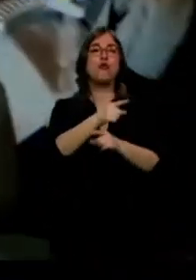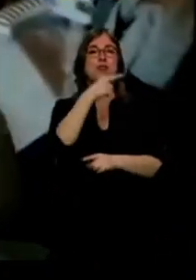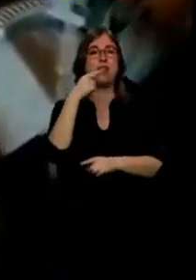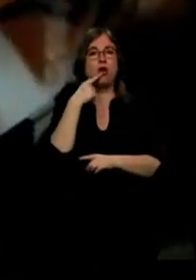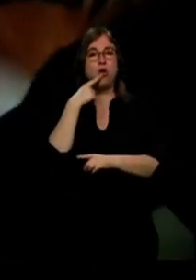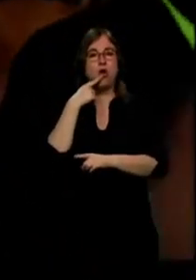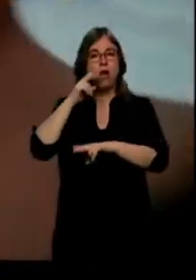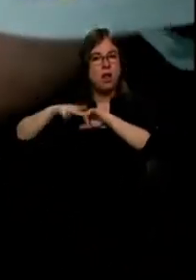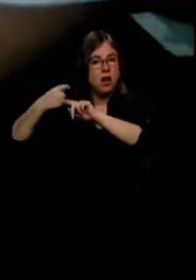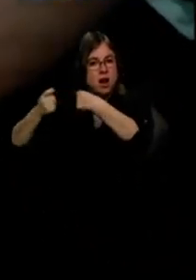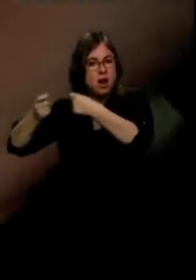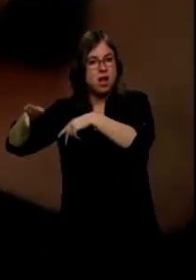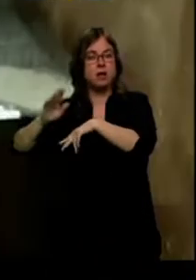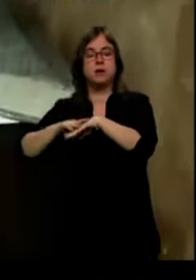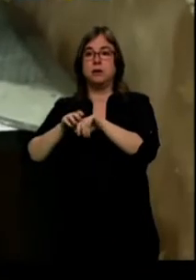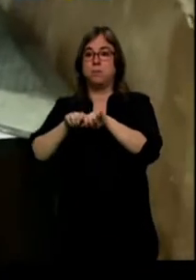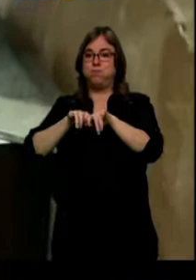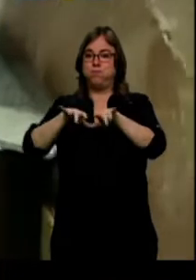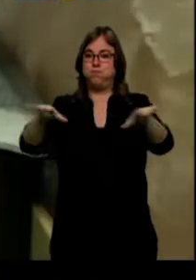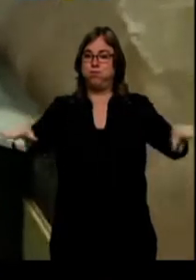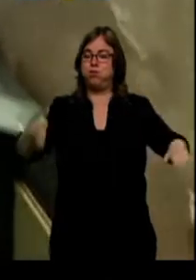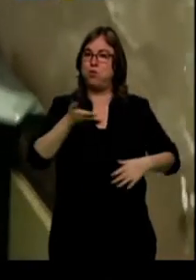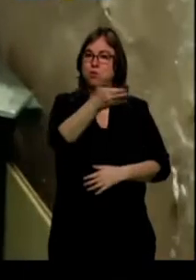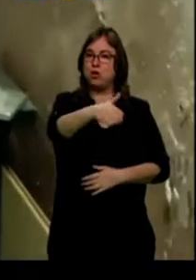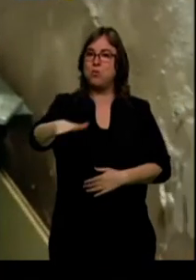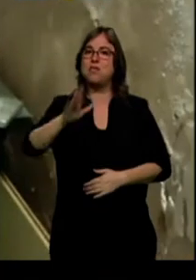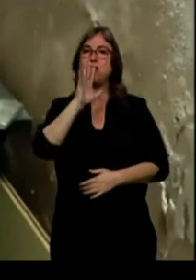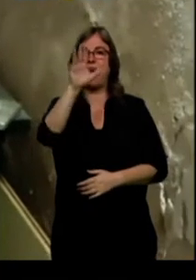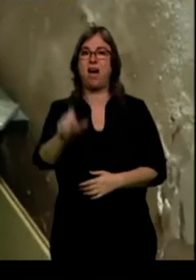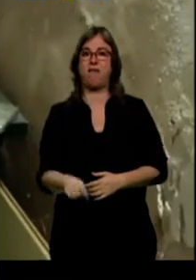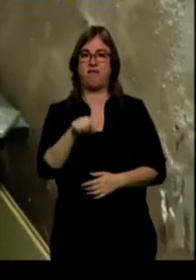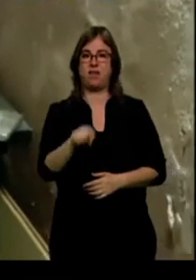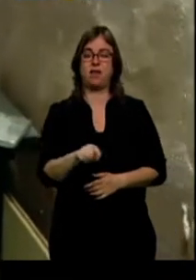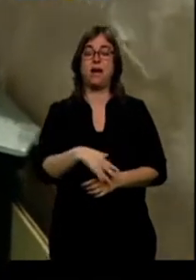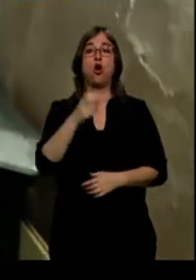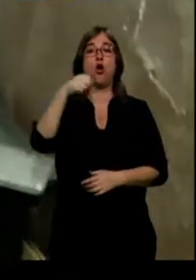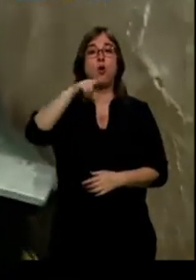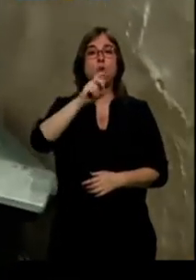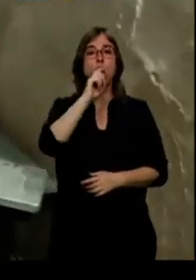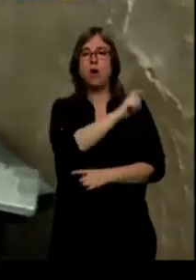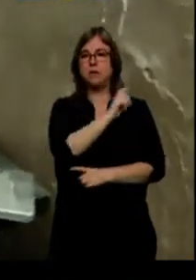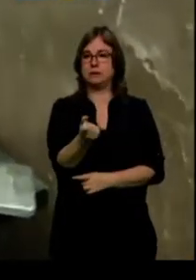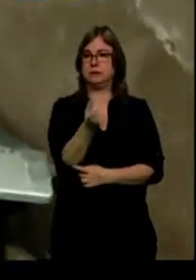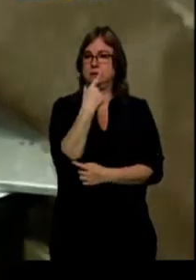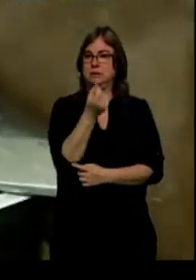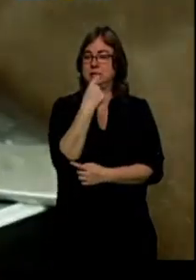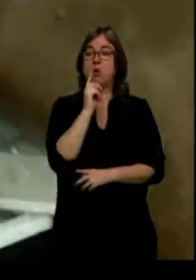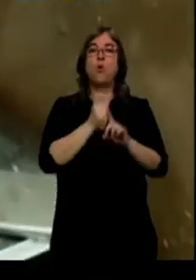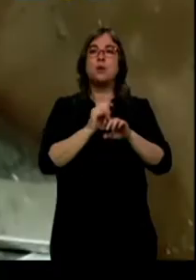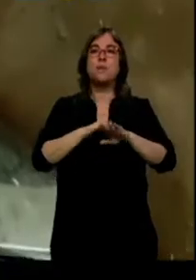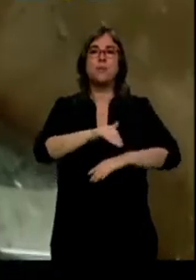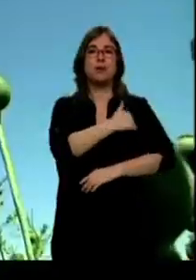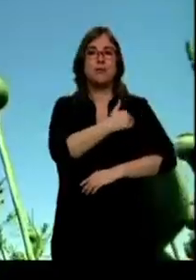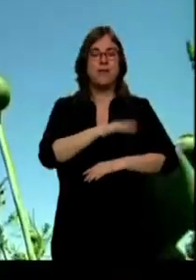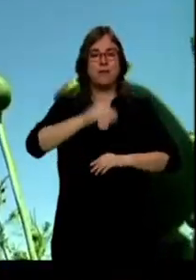está provocando una epidemia letal en África. Naciones Unidas denuncia que su consumo se ha extendido entre los estudiantes para mejorar el rendimiento